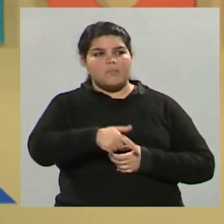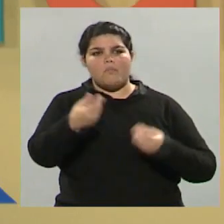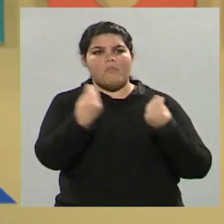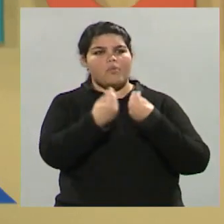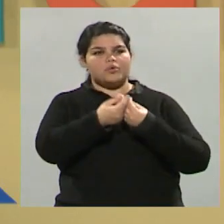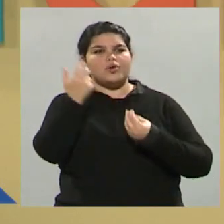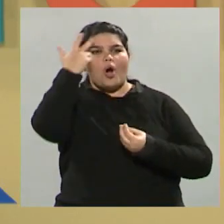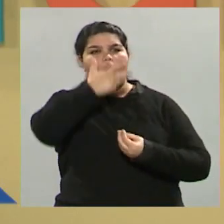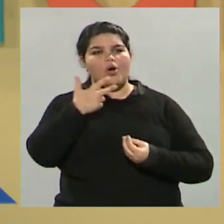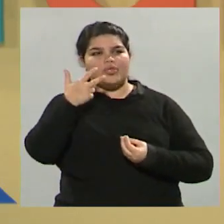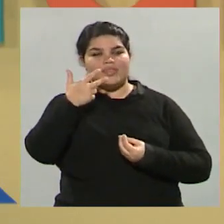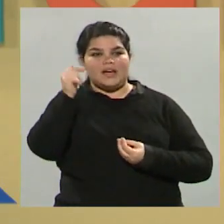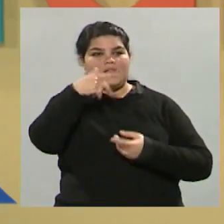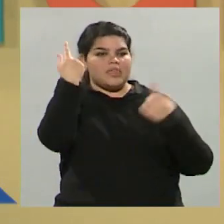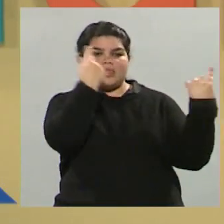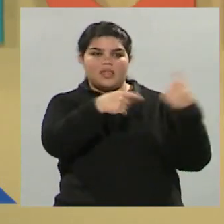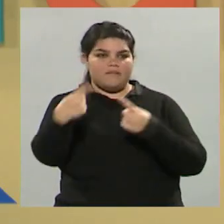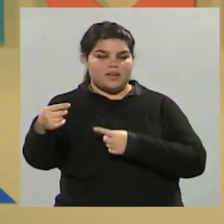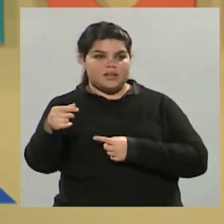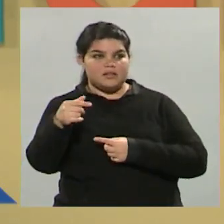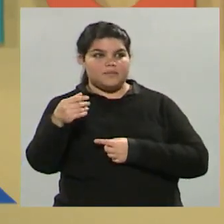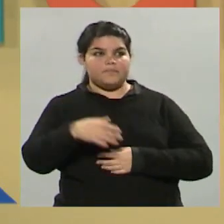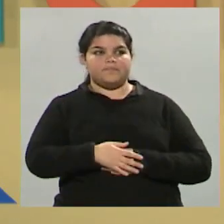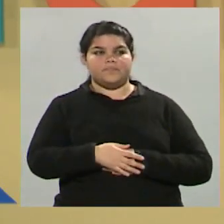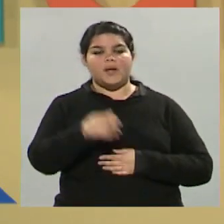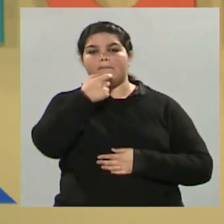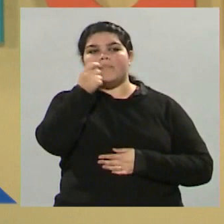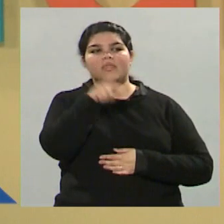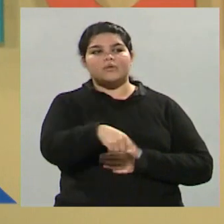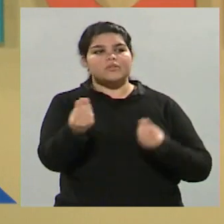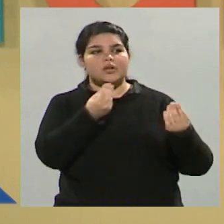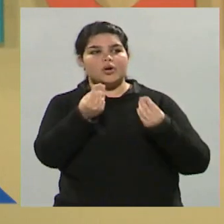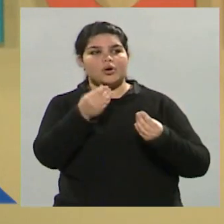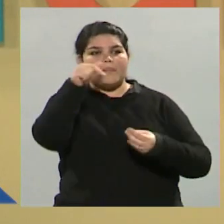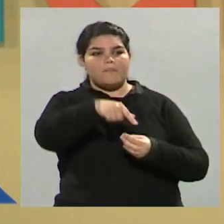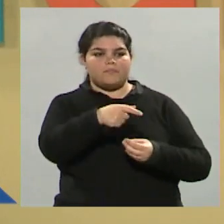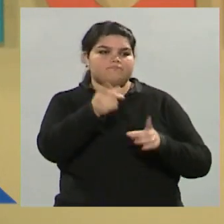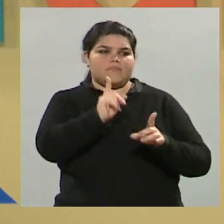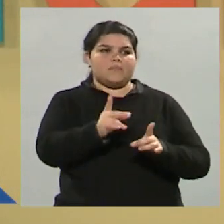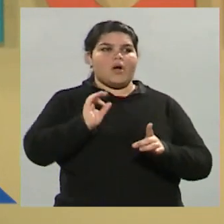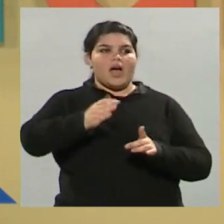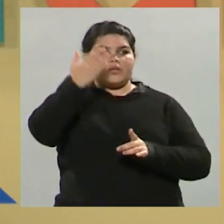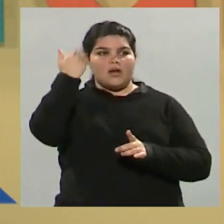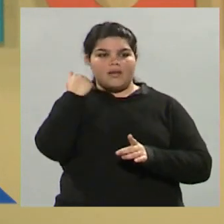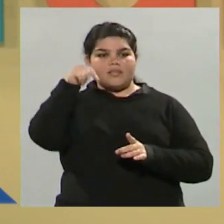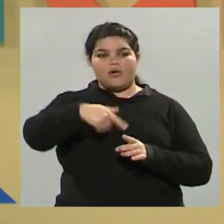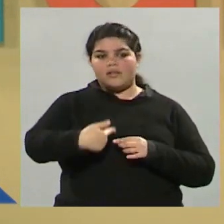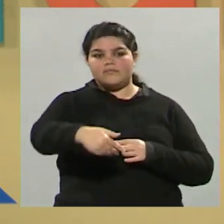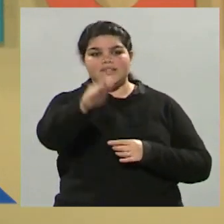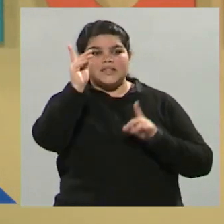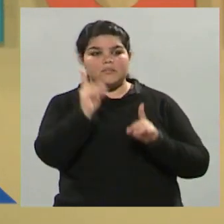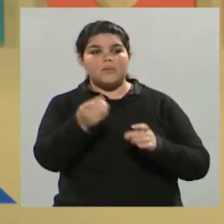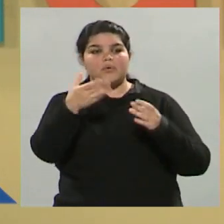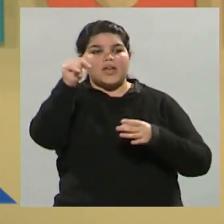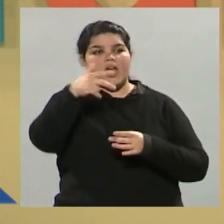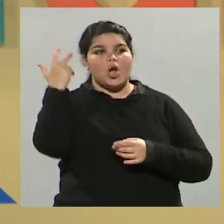hoteles y de distintas categorías. Se posiciona Mendoza para la cumbre del Mercosur, como lo hizo hace varios años y como lo va a hacer esta semana, por la